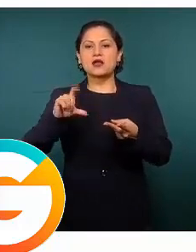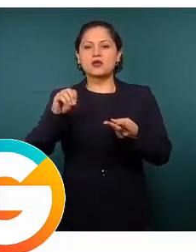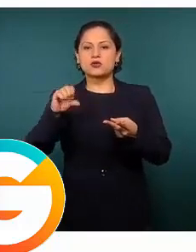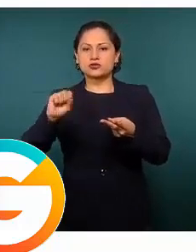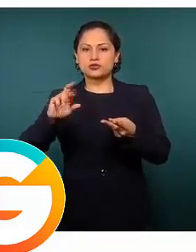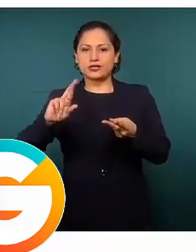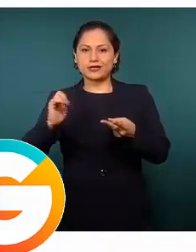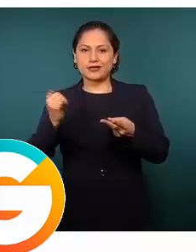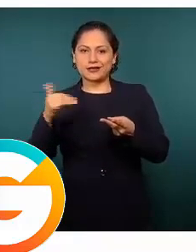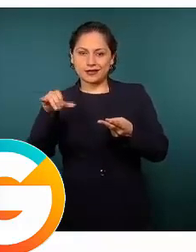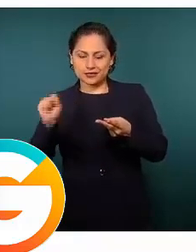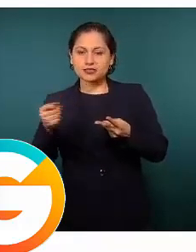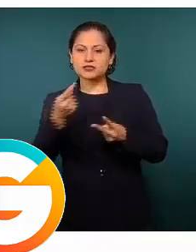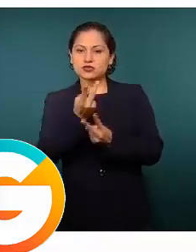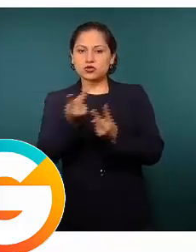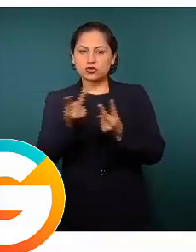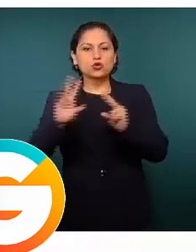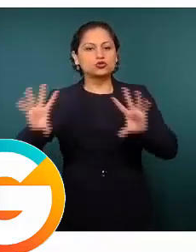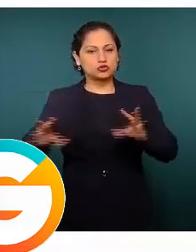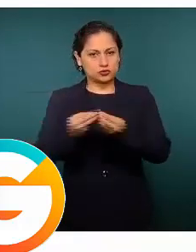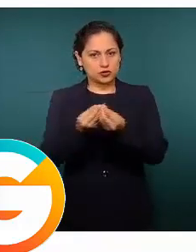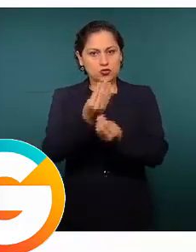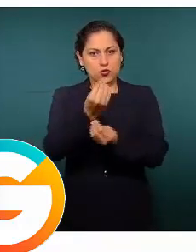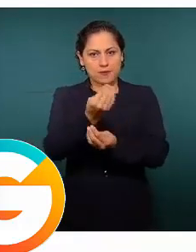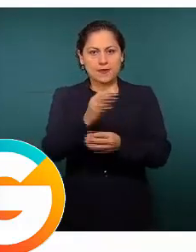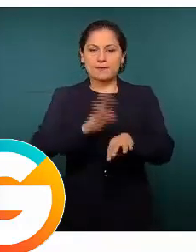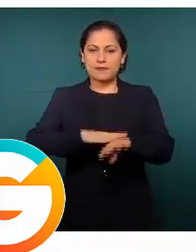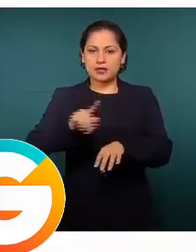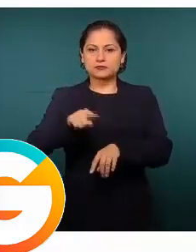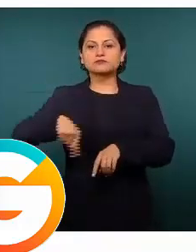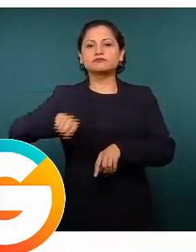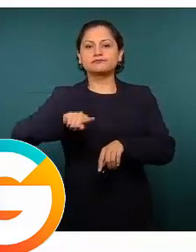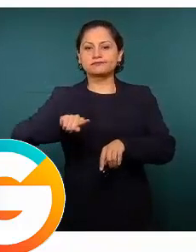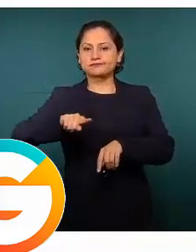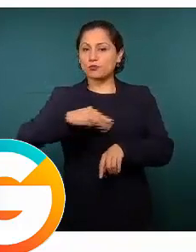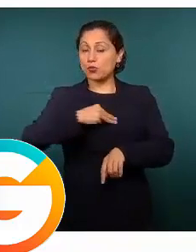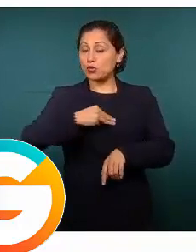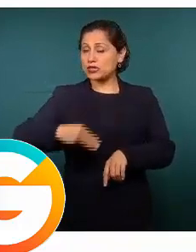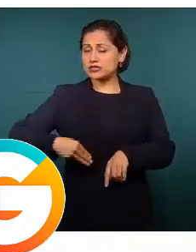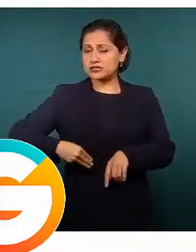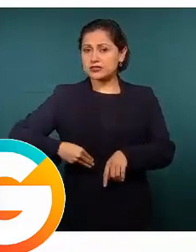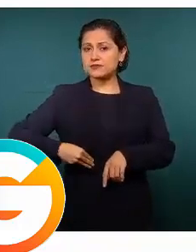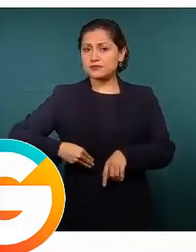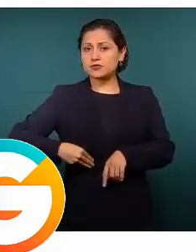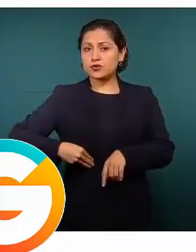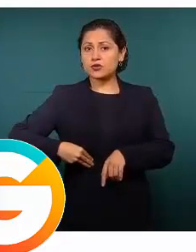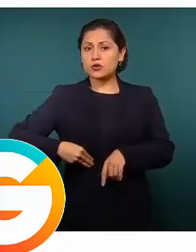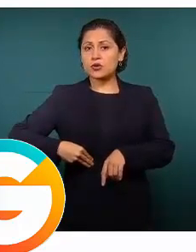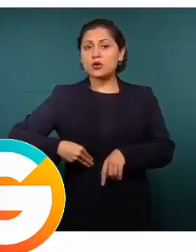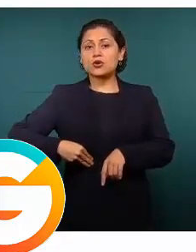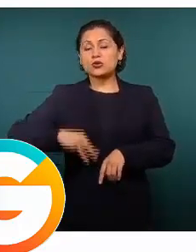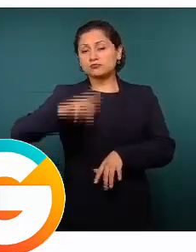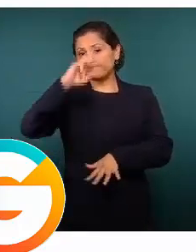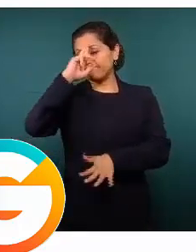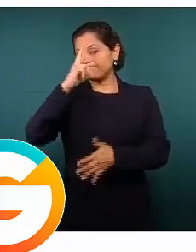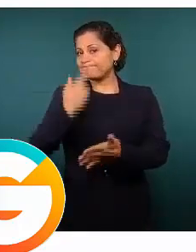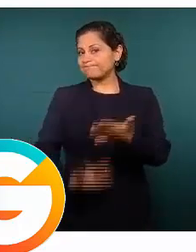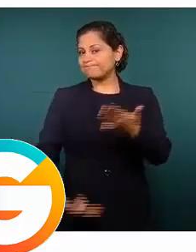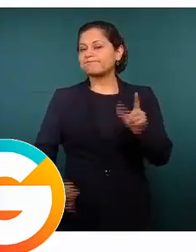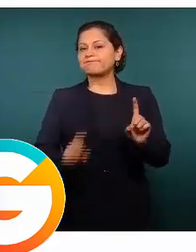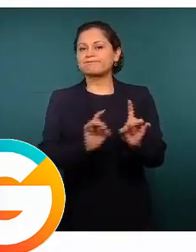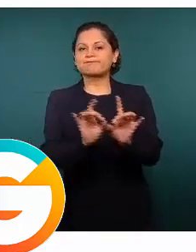hacer estos municipios los que mayor número de incidentes delictivos tiene